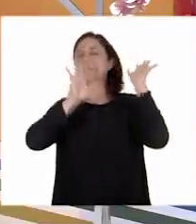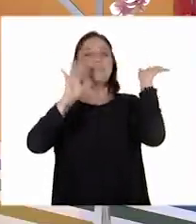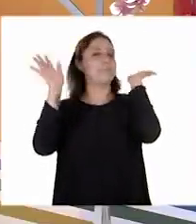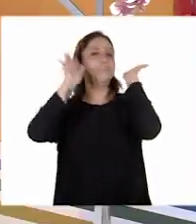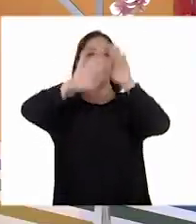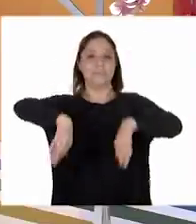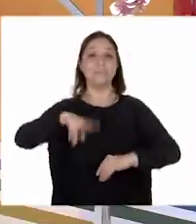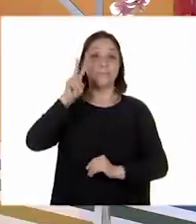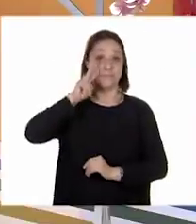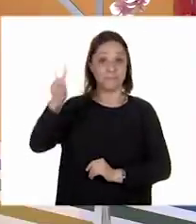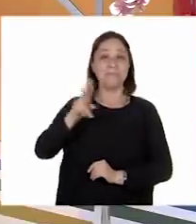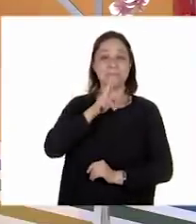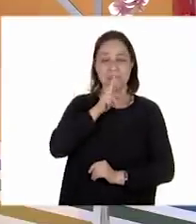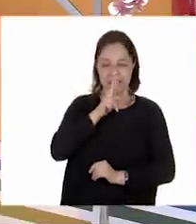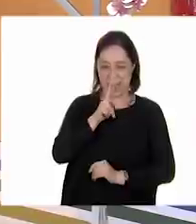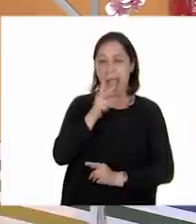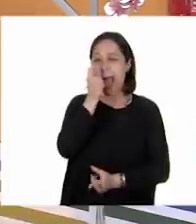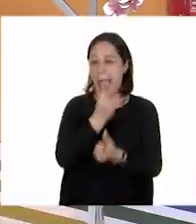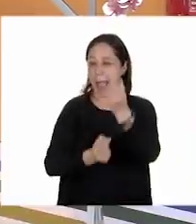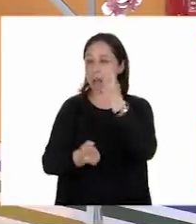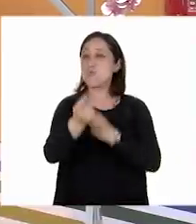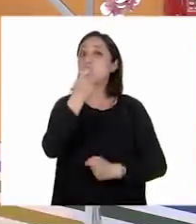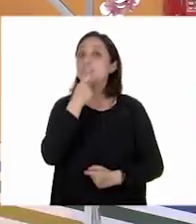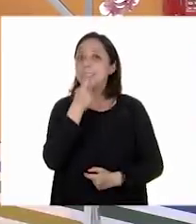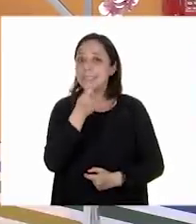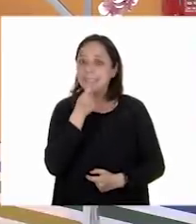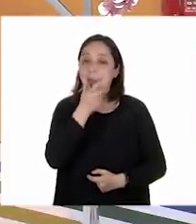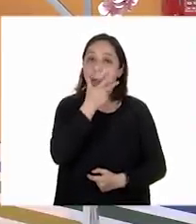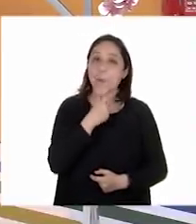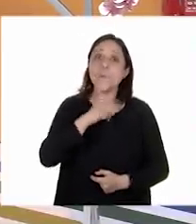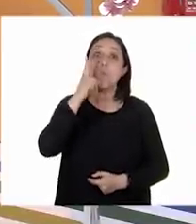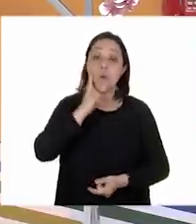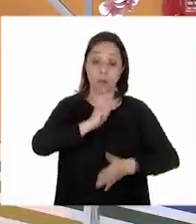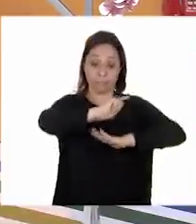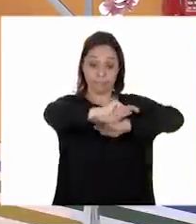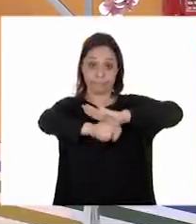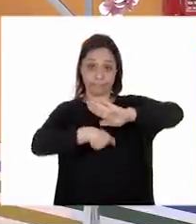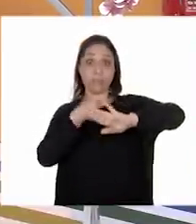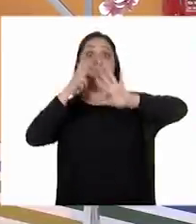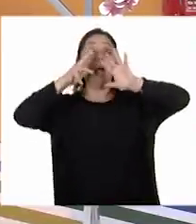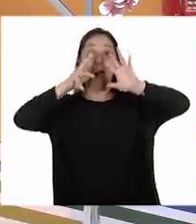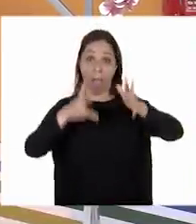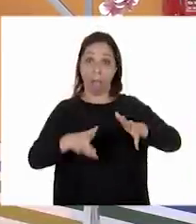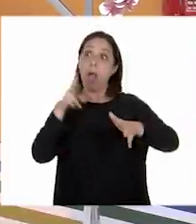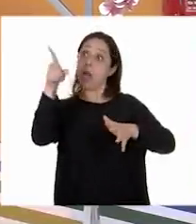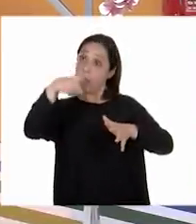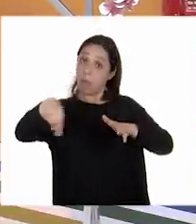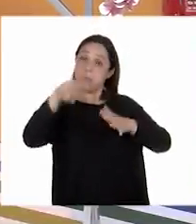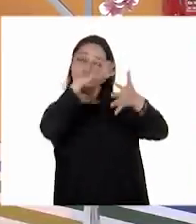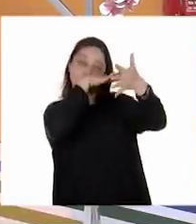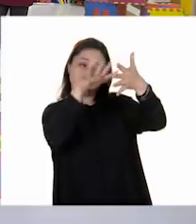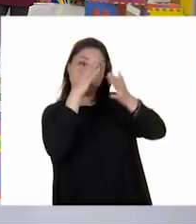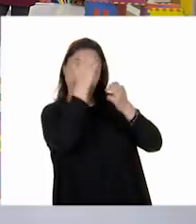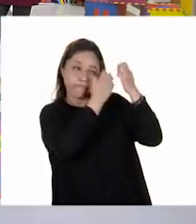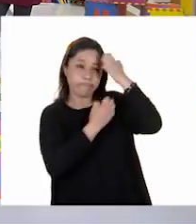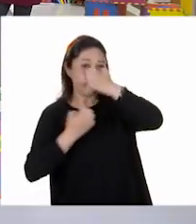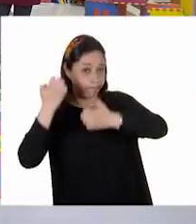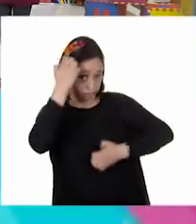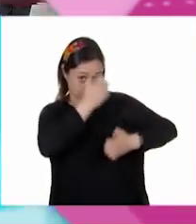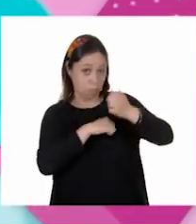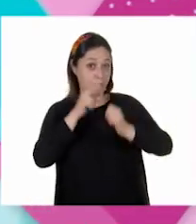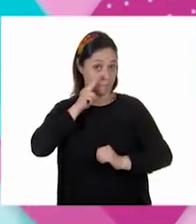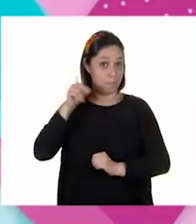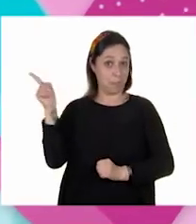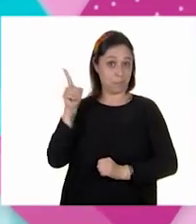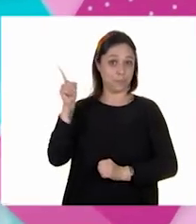las respuestas de unas niñas y de unos niños que ya nos enviaron. Principalmente analizaron los párrafos. ¿Vamos a escucharlos? Muy bien,